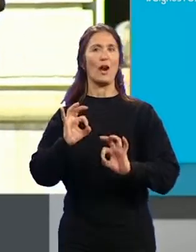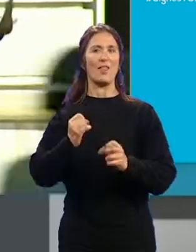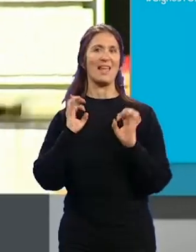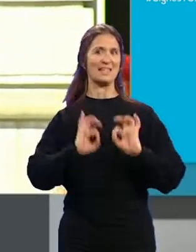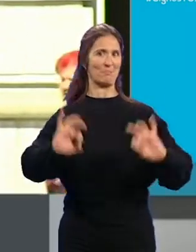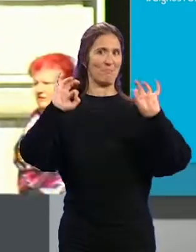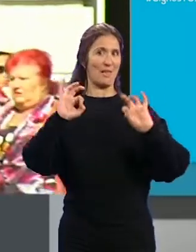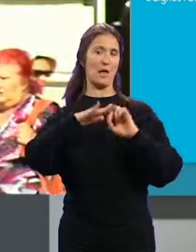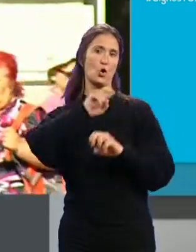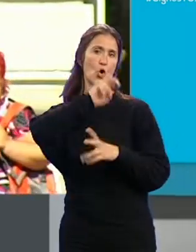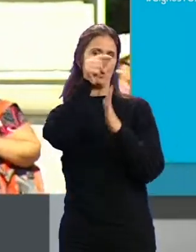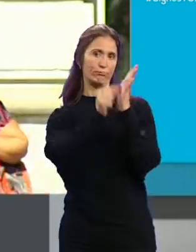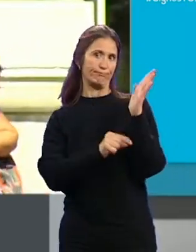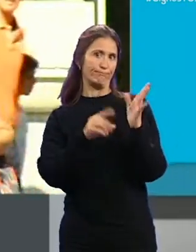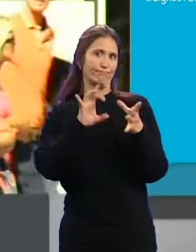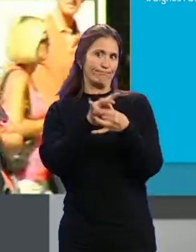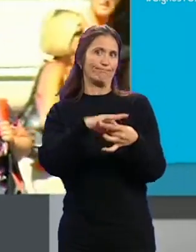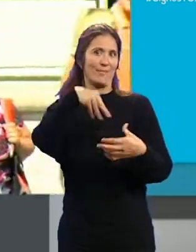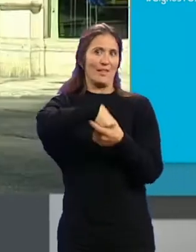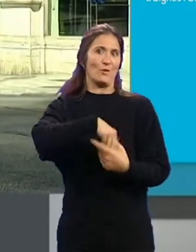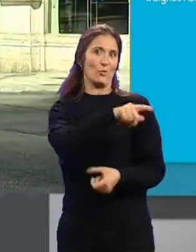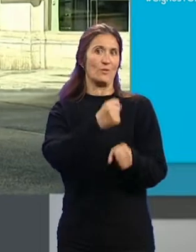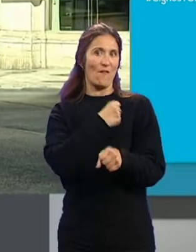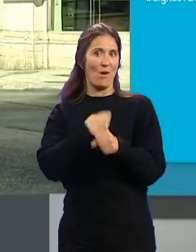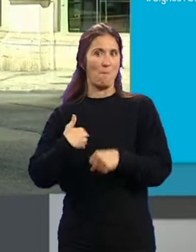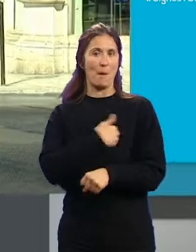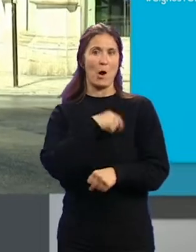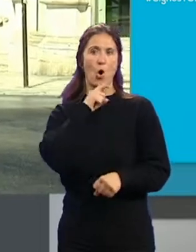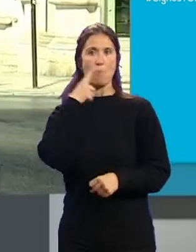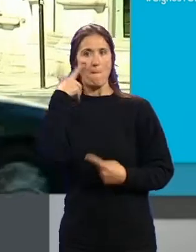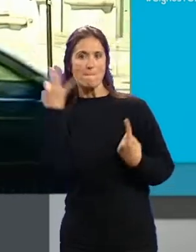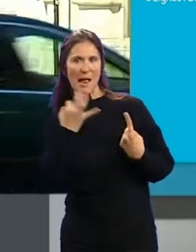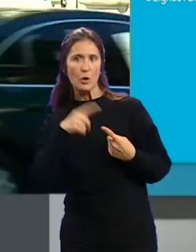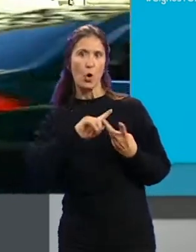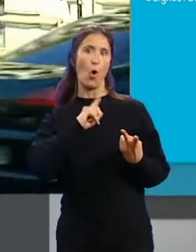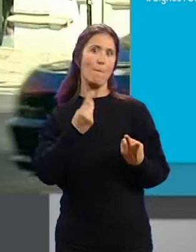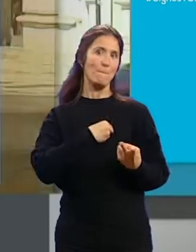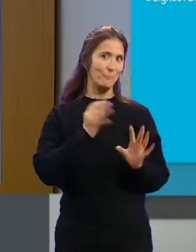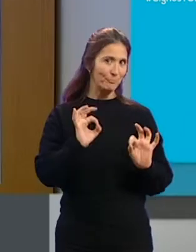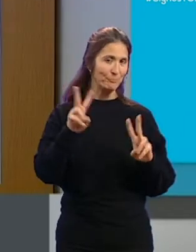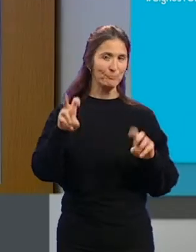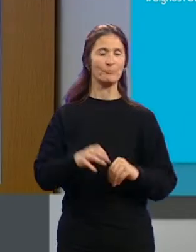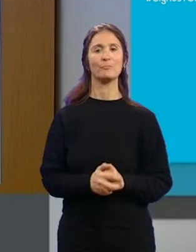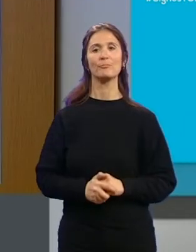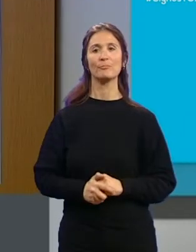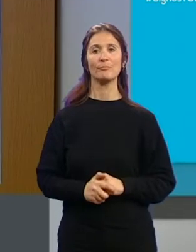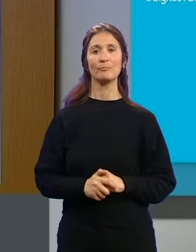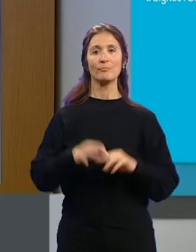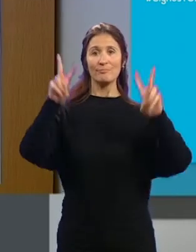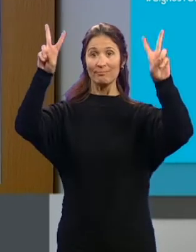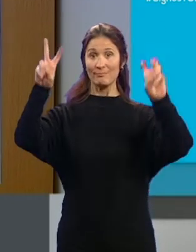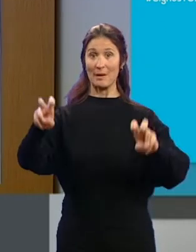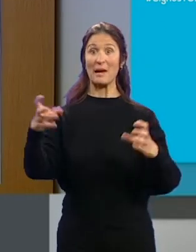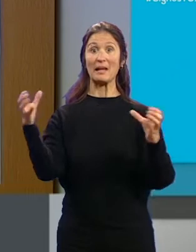...así como de otros factores inherentes... ...a la labor que desempeñan... ...como la peligrosidad o la penosidad. Bajo el lema